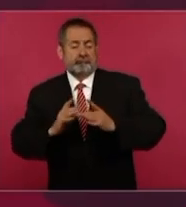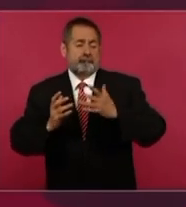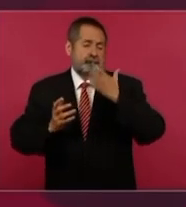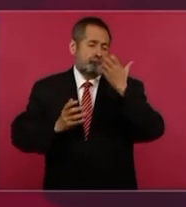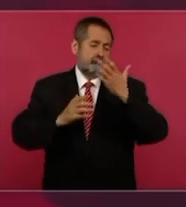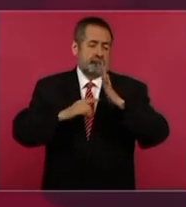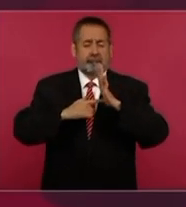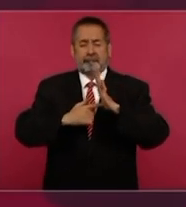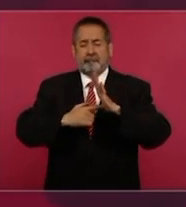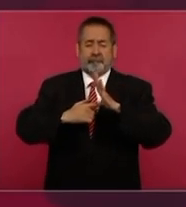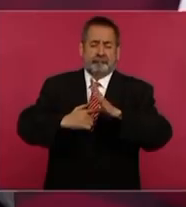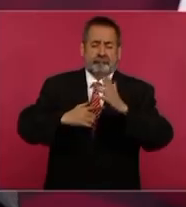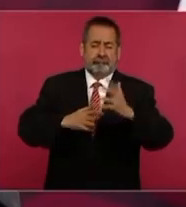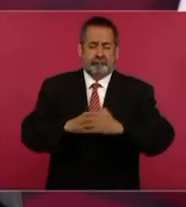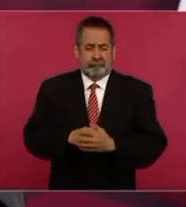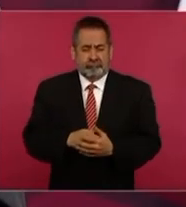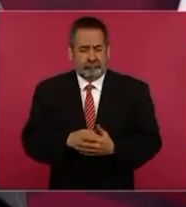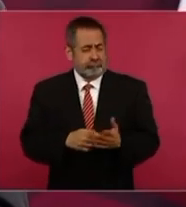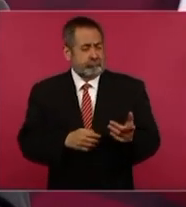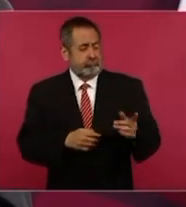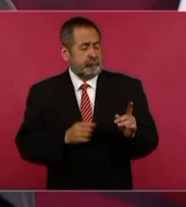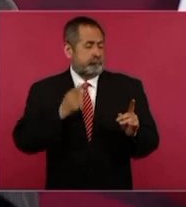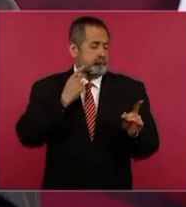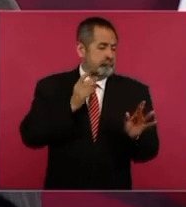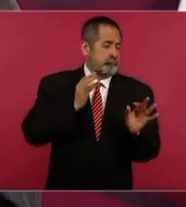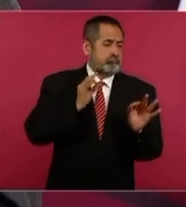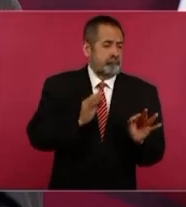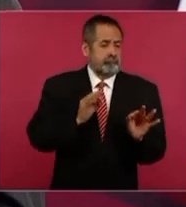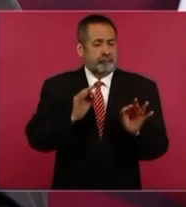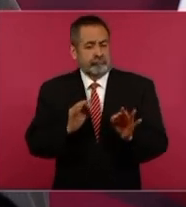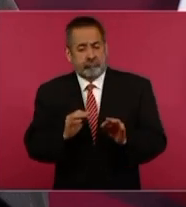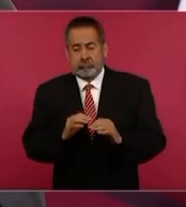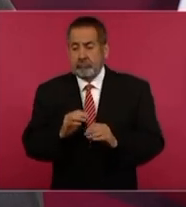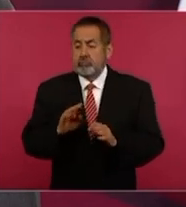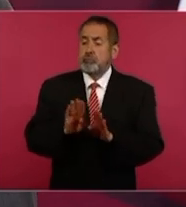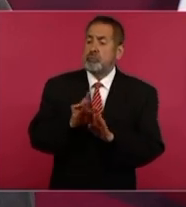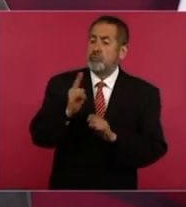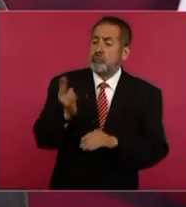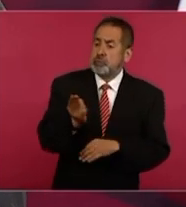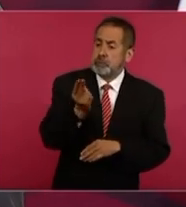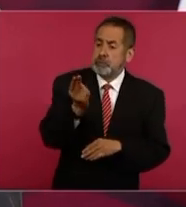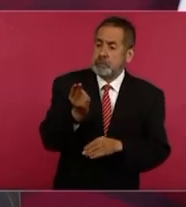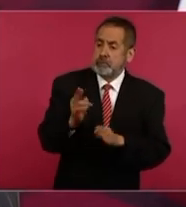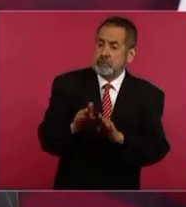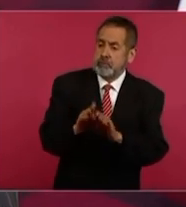tradicionales, lo que es políticamente correcto, cómo está, qué dice,